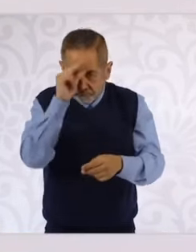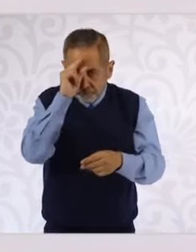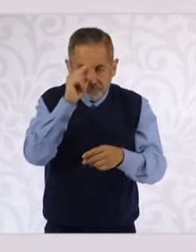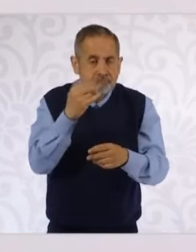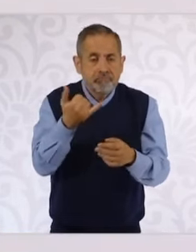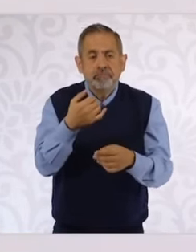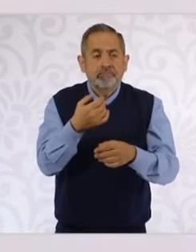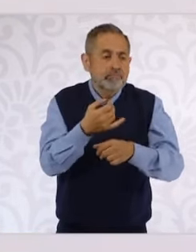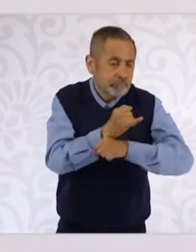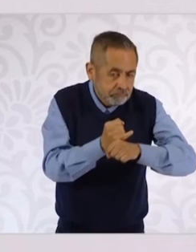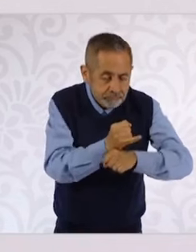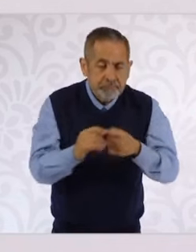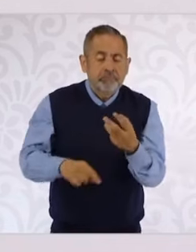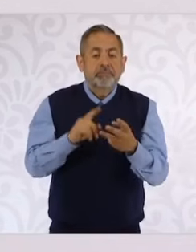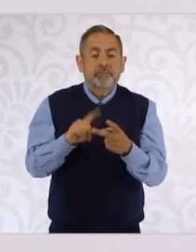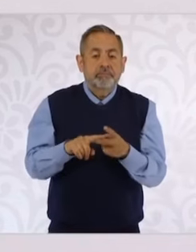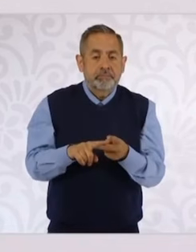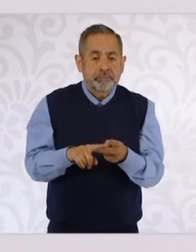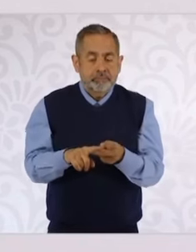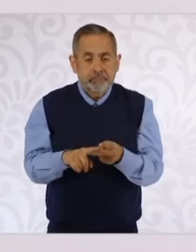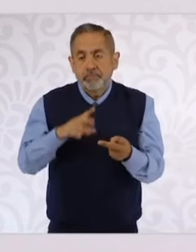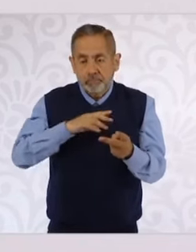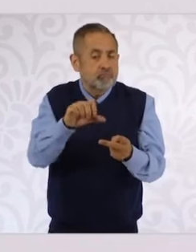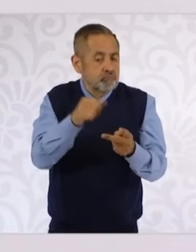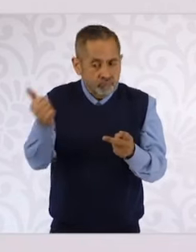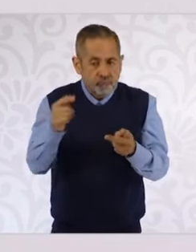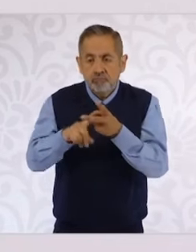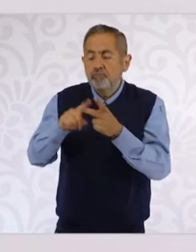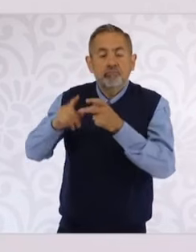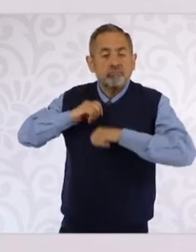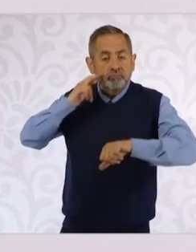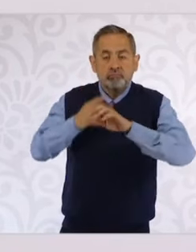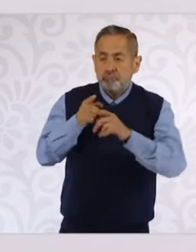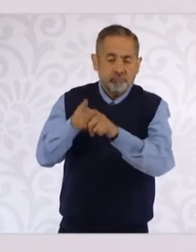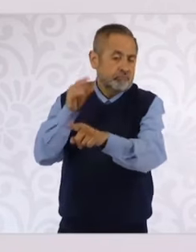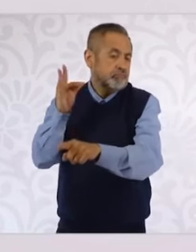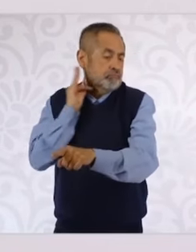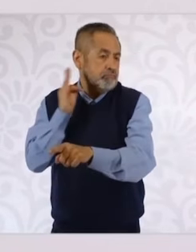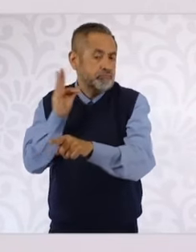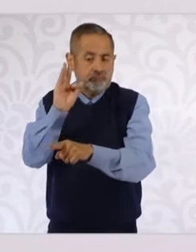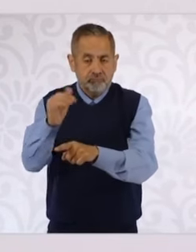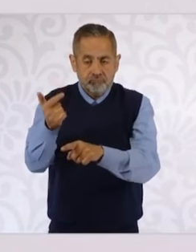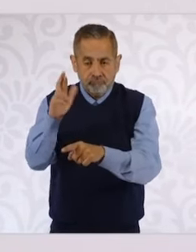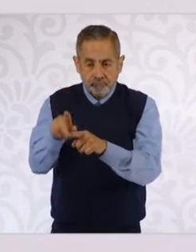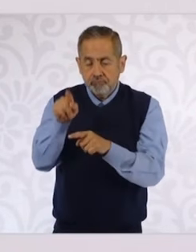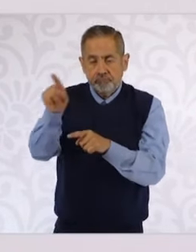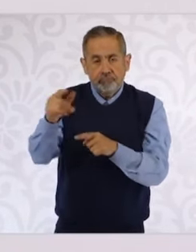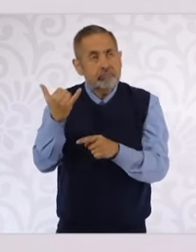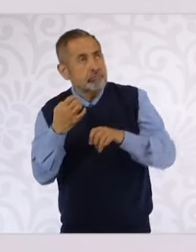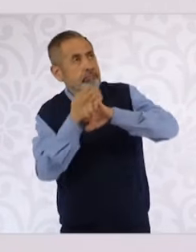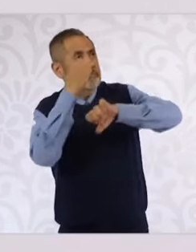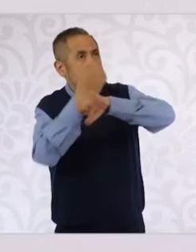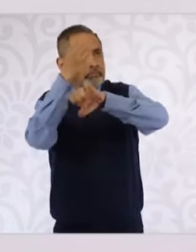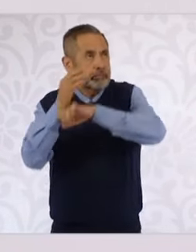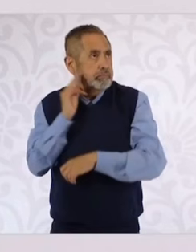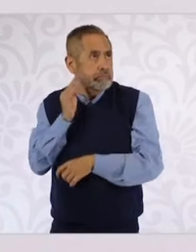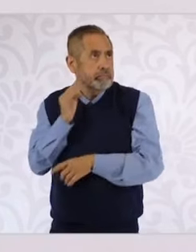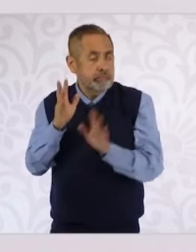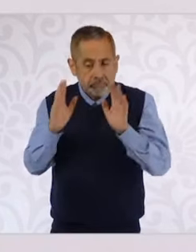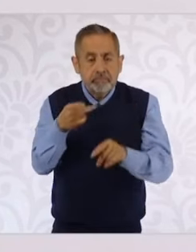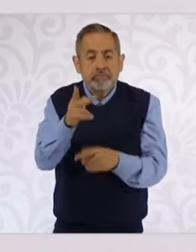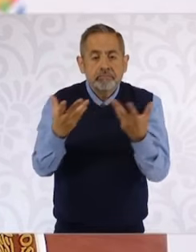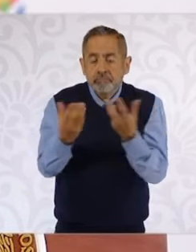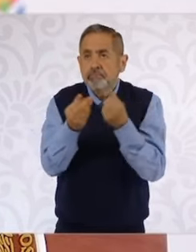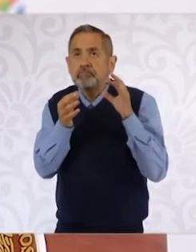Investigación. El otro, que por supuesto la conducción la lleva la Fiscalía General de la República y las fiscalías estatales, pero la idea es